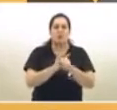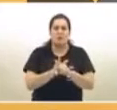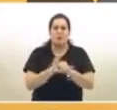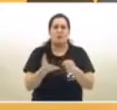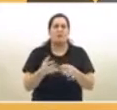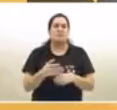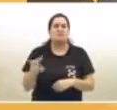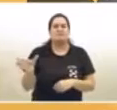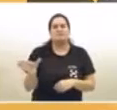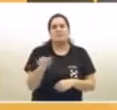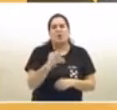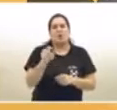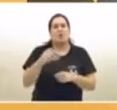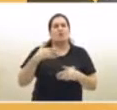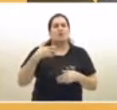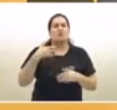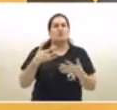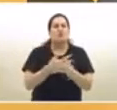situación.